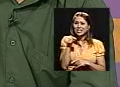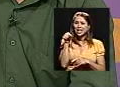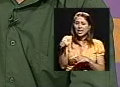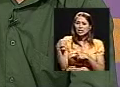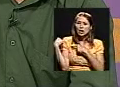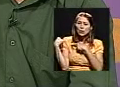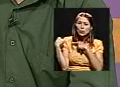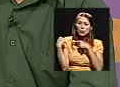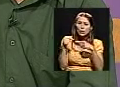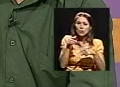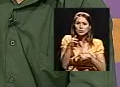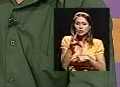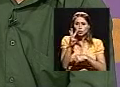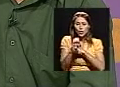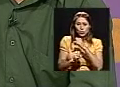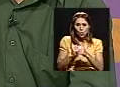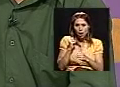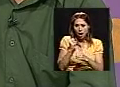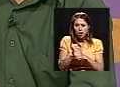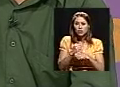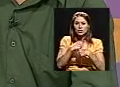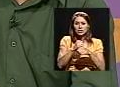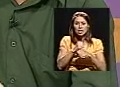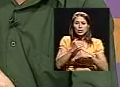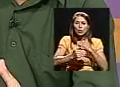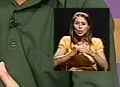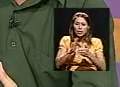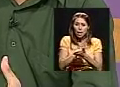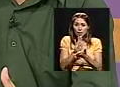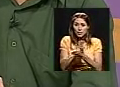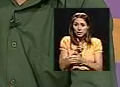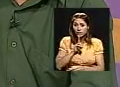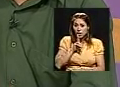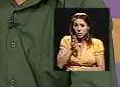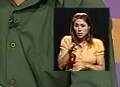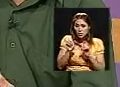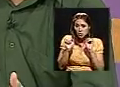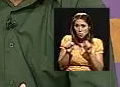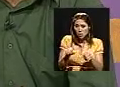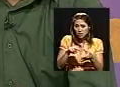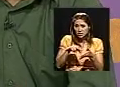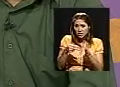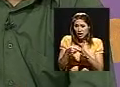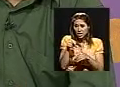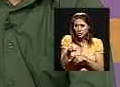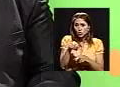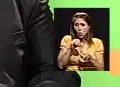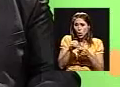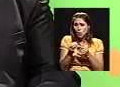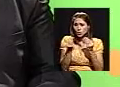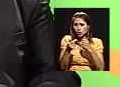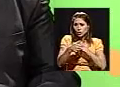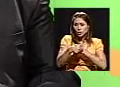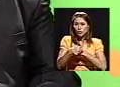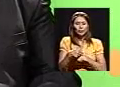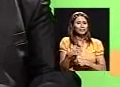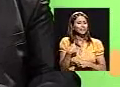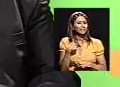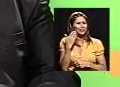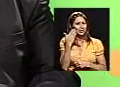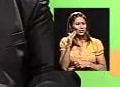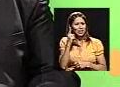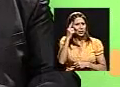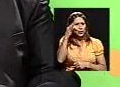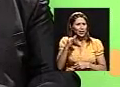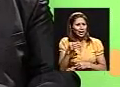aproximadamente cuatro años. ¿Es realmente ese lapso de tiempo el que puede llevar eso o es más bien mucho tiempo? No, ignoro. No creo